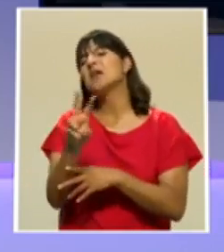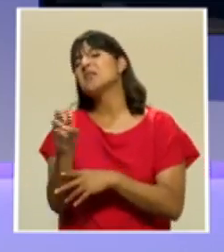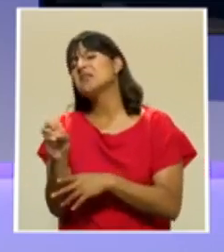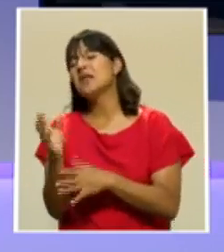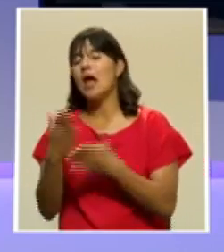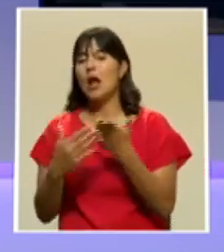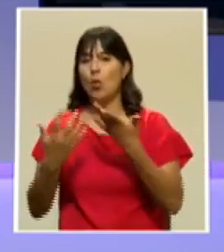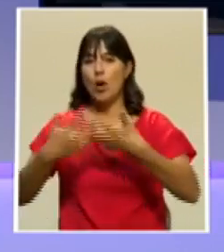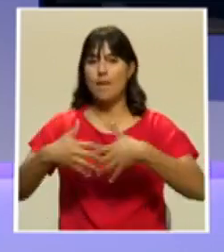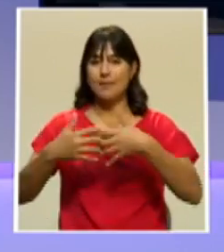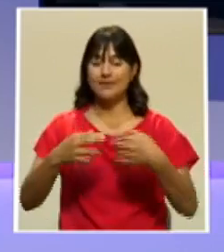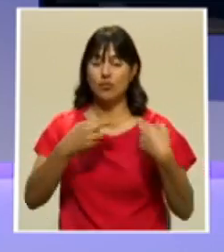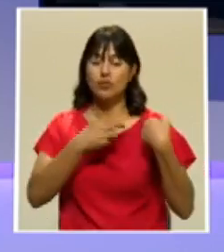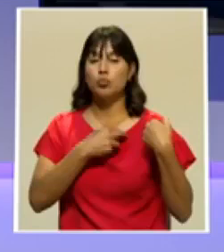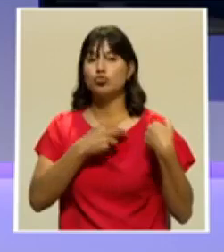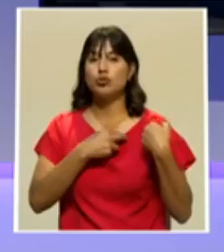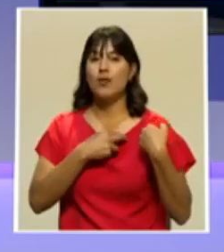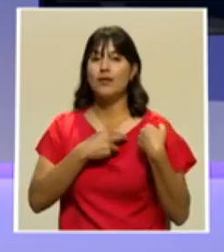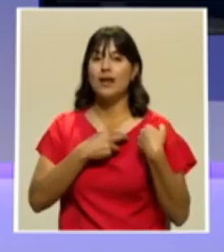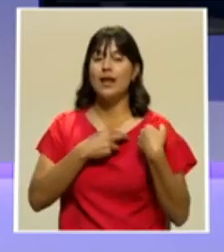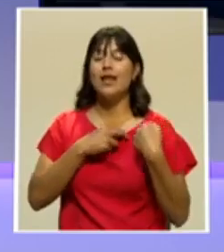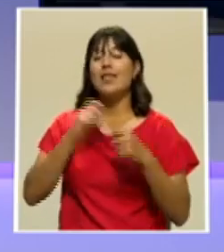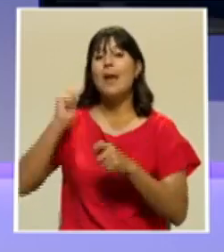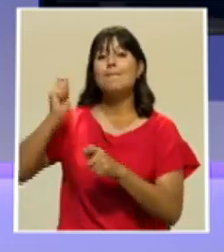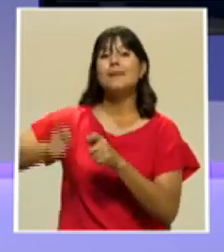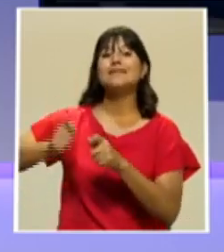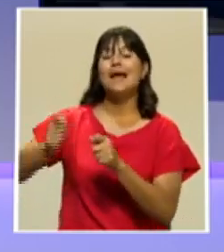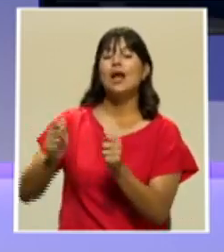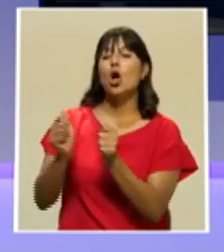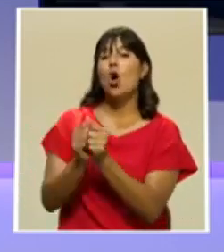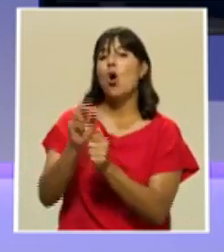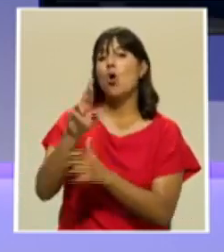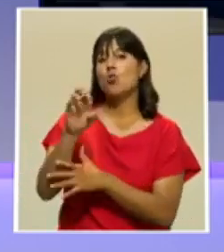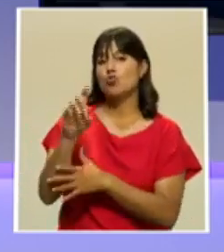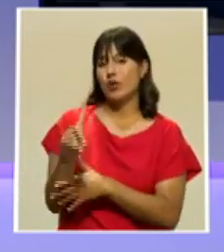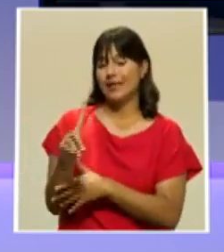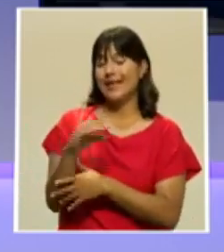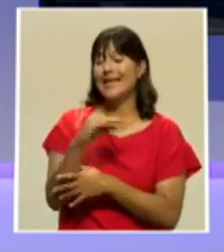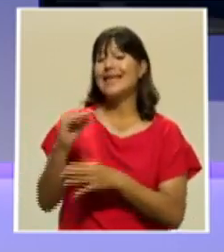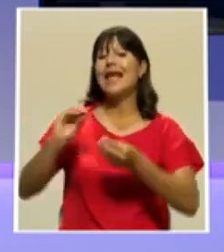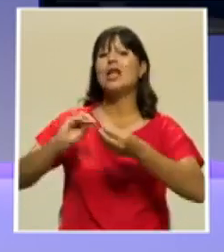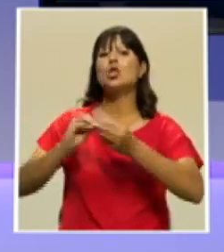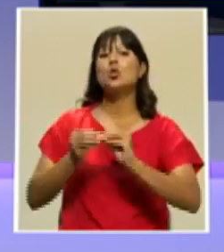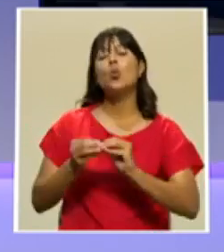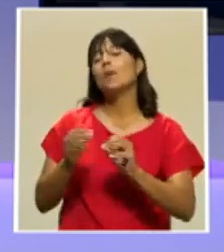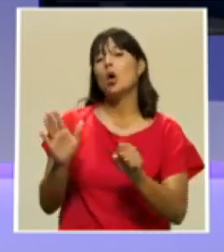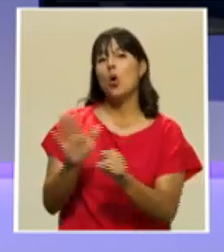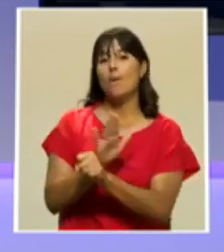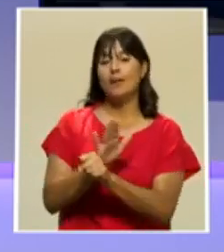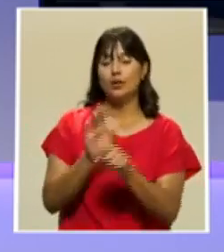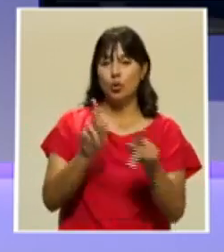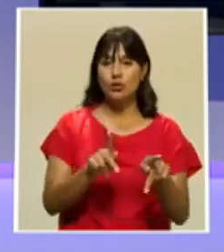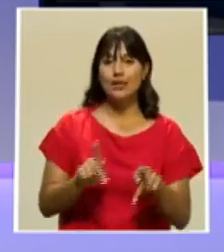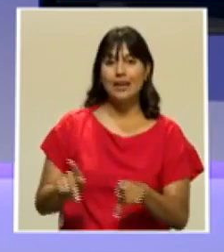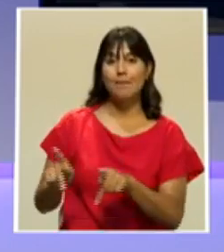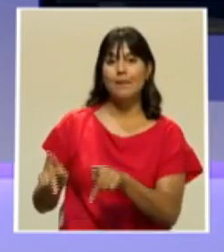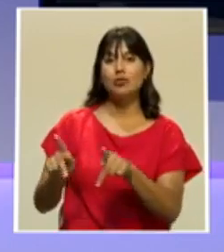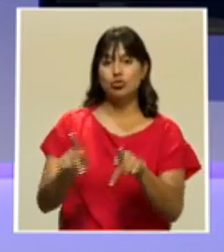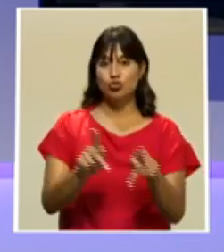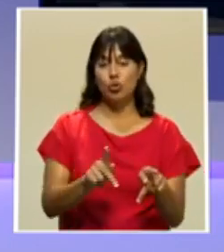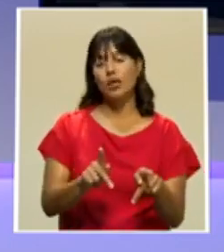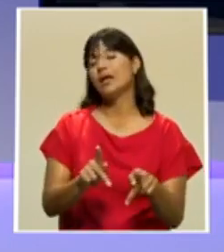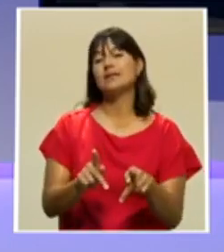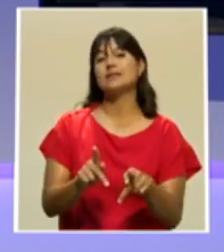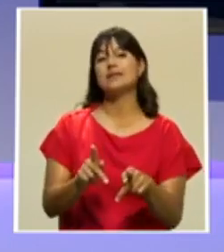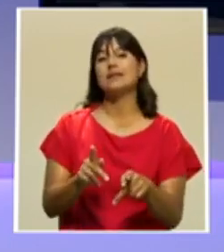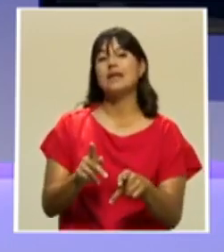de arrastre que existían en ese momento, en el 2014, y el número total de personas involucradas en empleos directos fueron